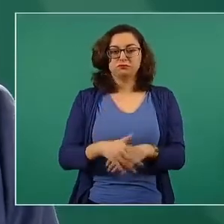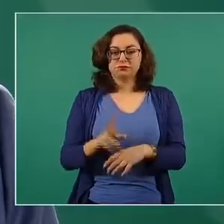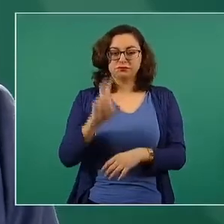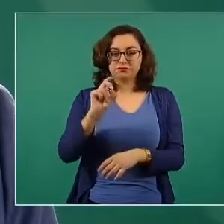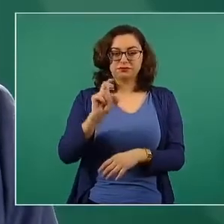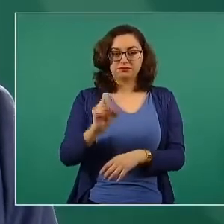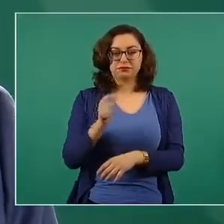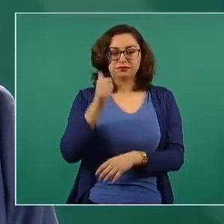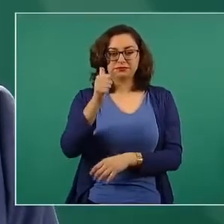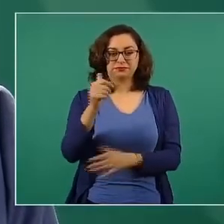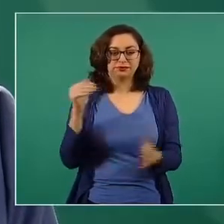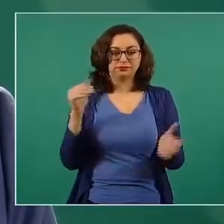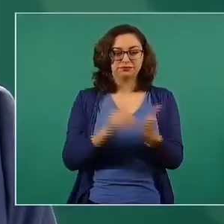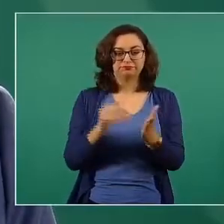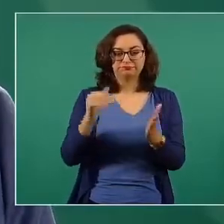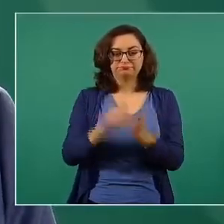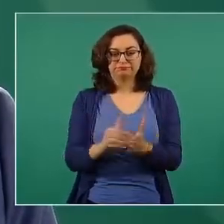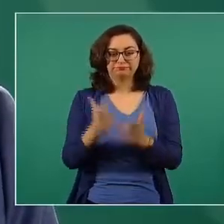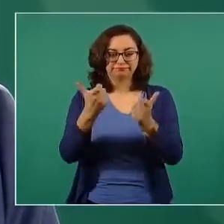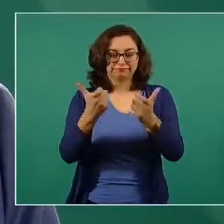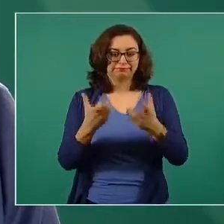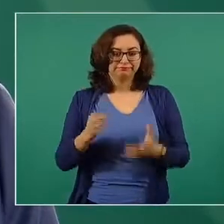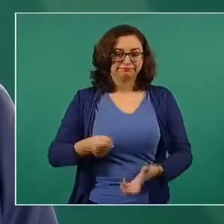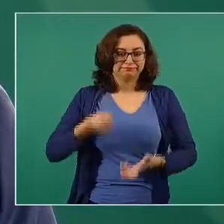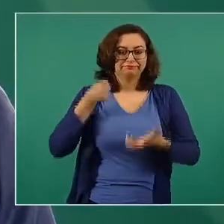36 mil millones de pesos.